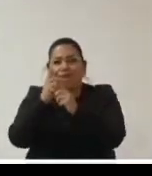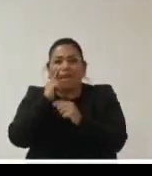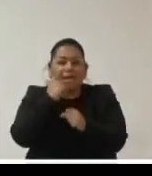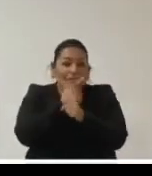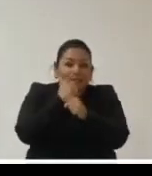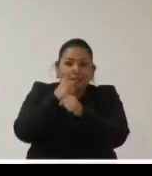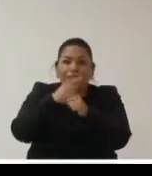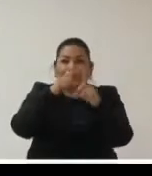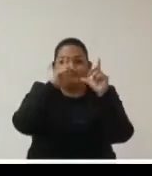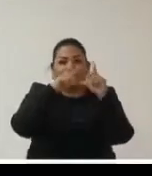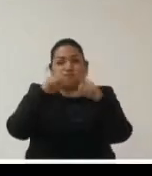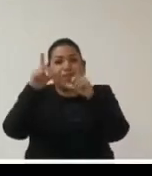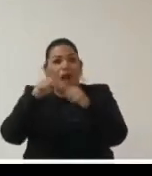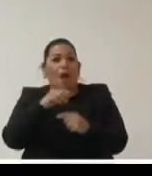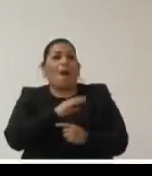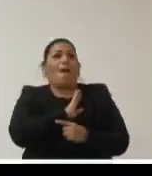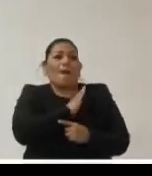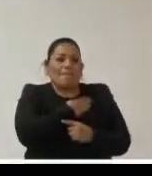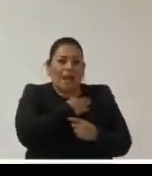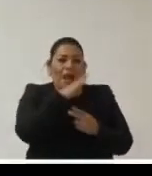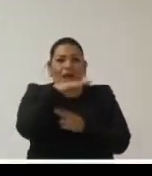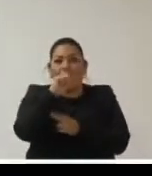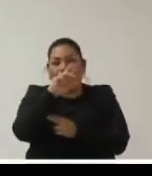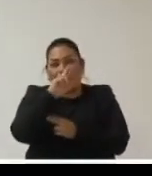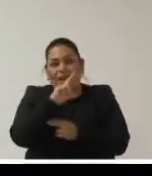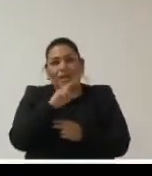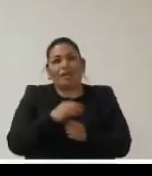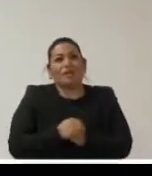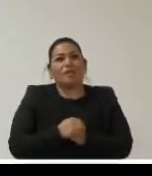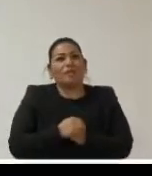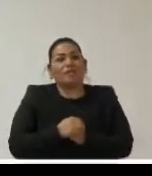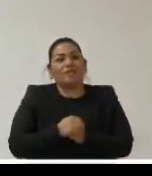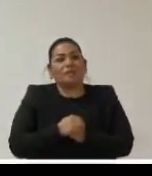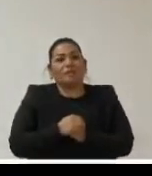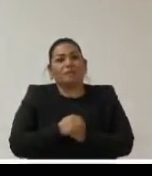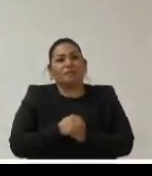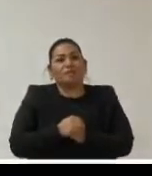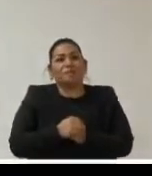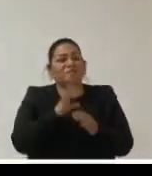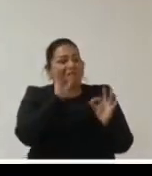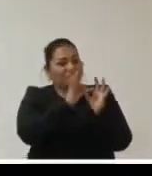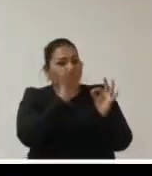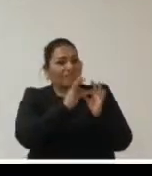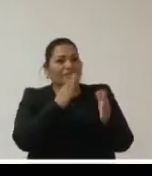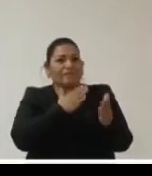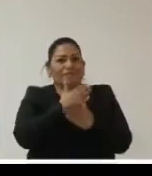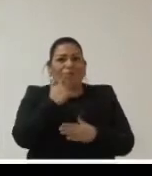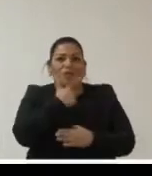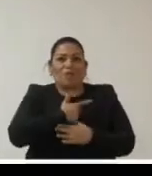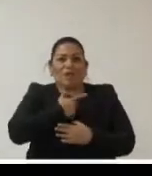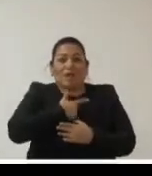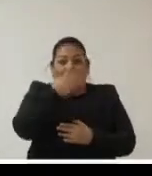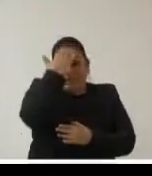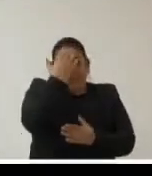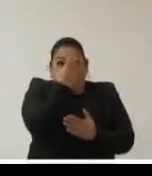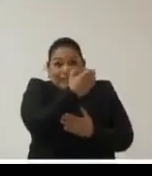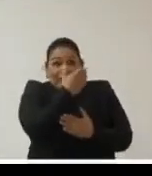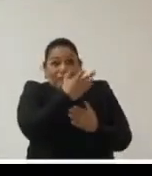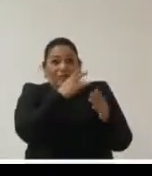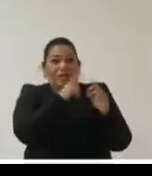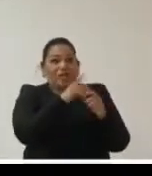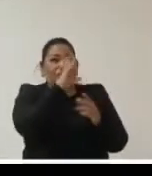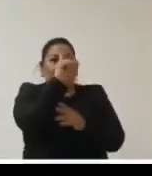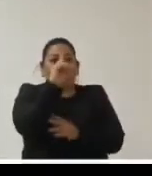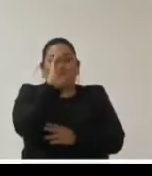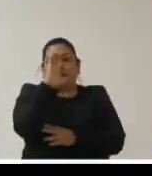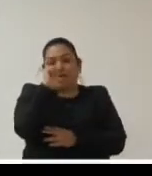a Mar España que he escuchado con mucha atención muy puntual y bueno de entrada nos gustaría mucho conocer ese decálogo creo que